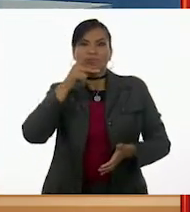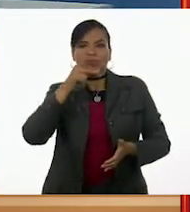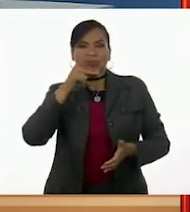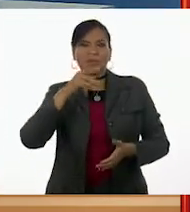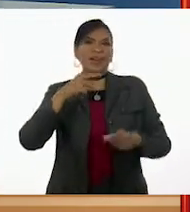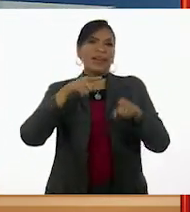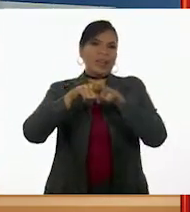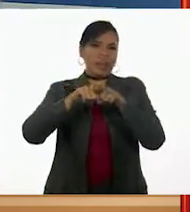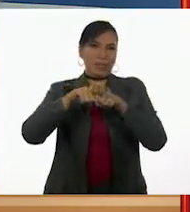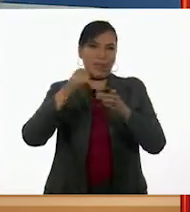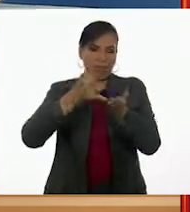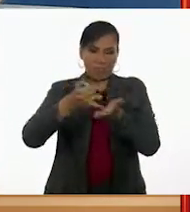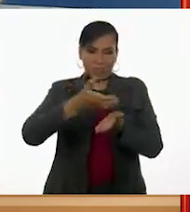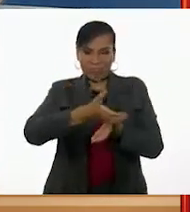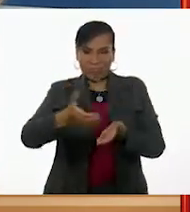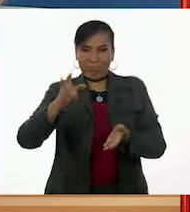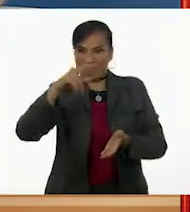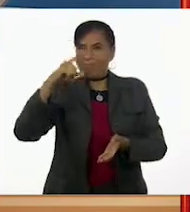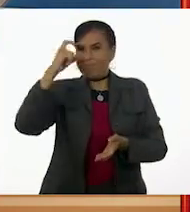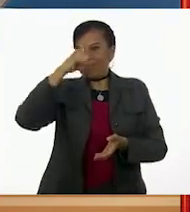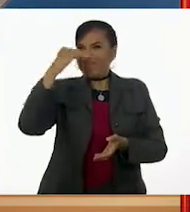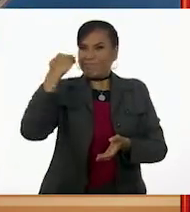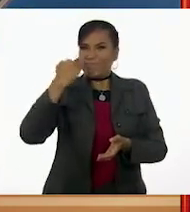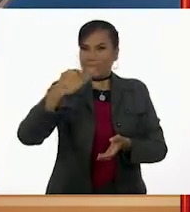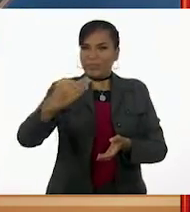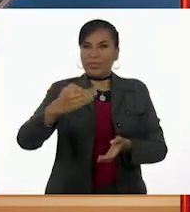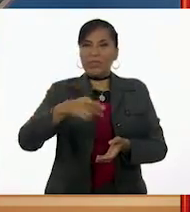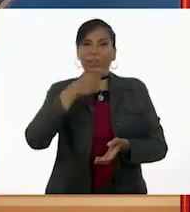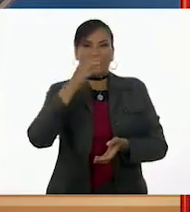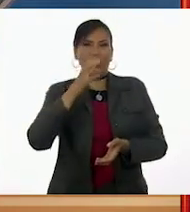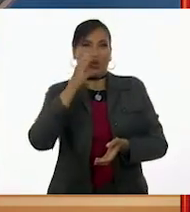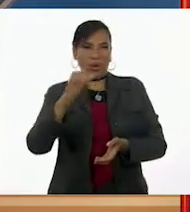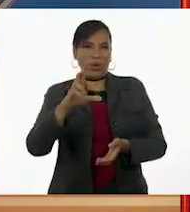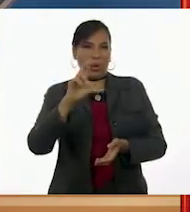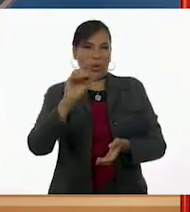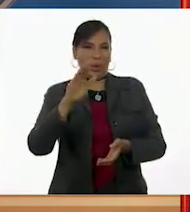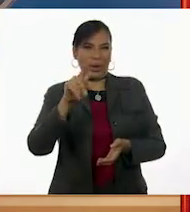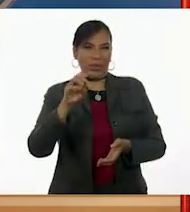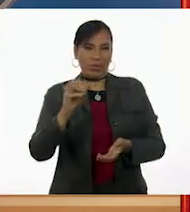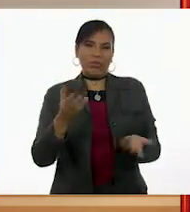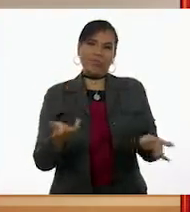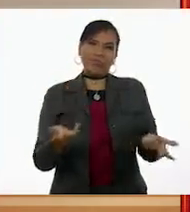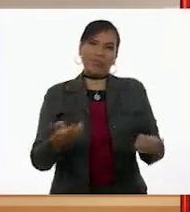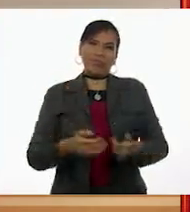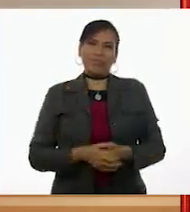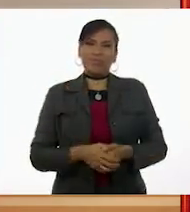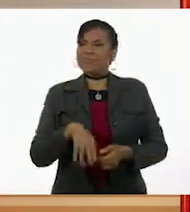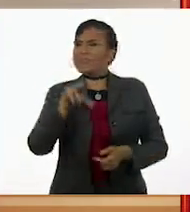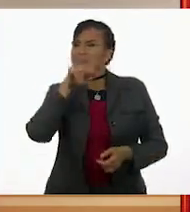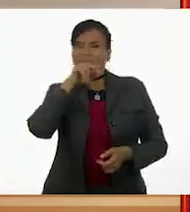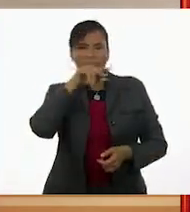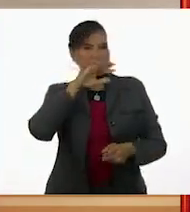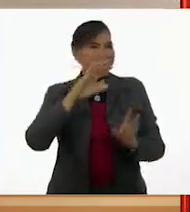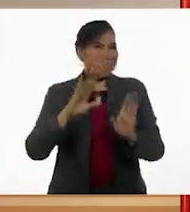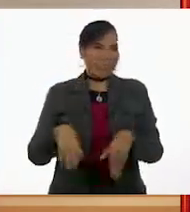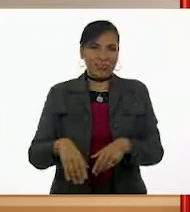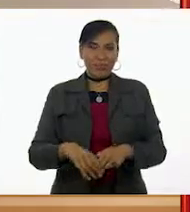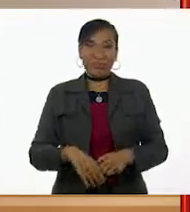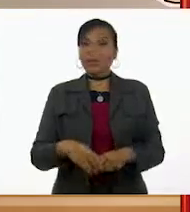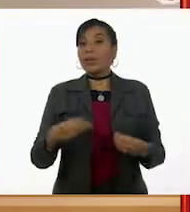siembra. Ha sido una temporada difícil, contestó Roberto. No te preocupes.